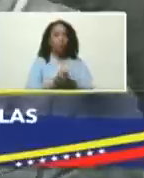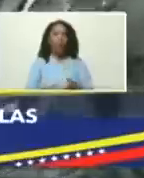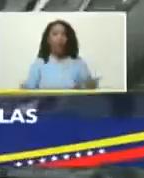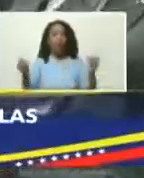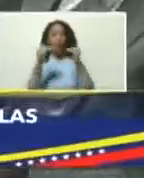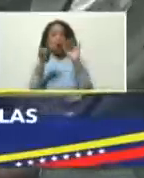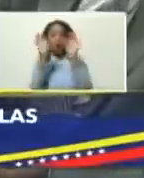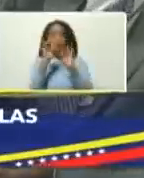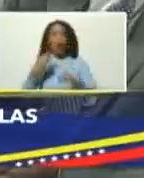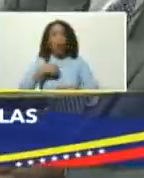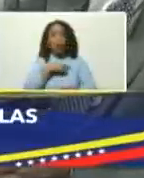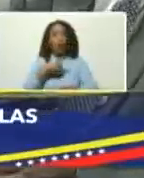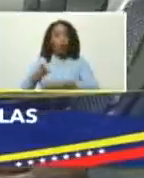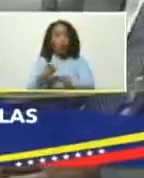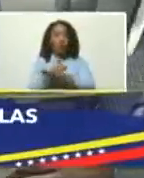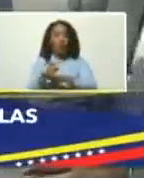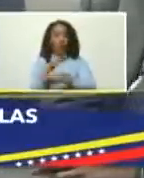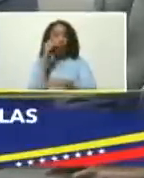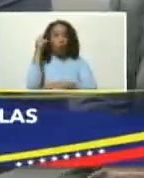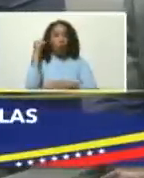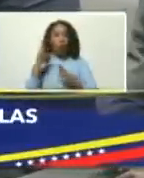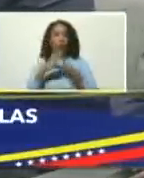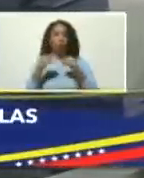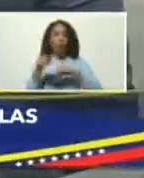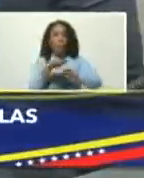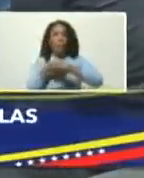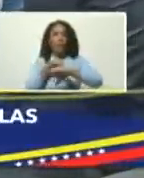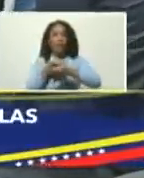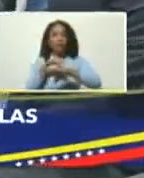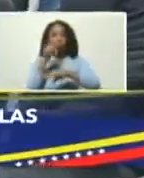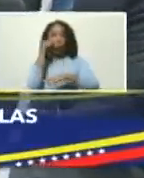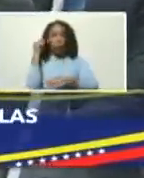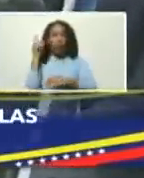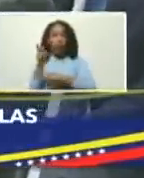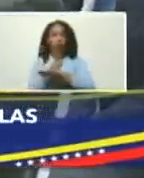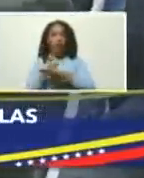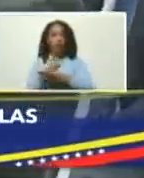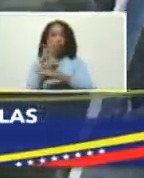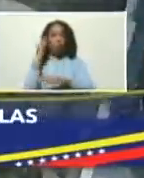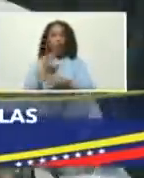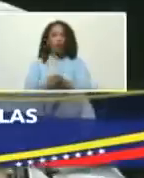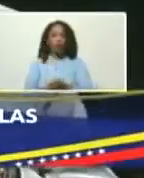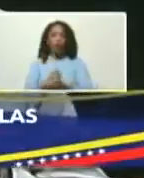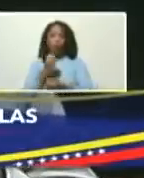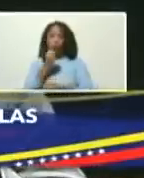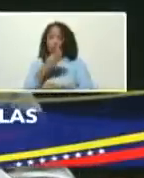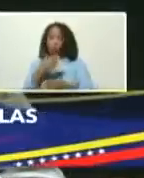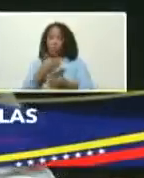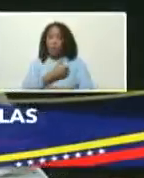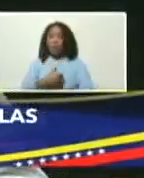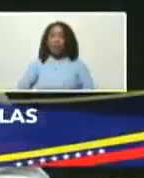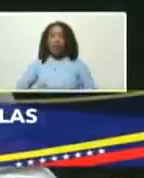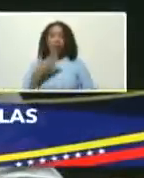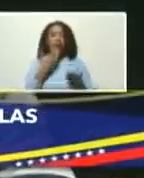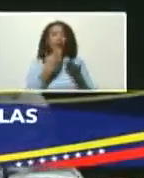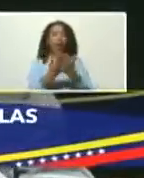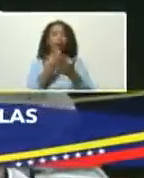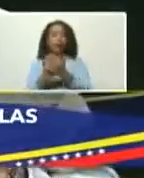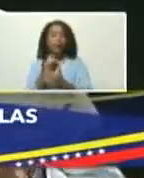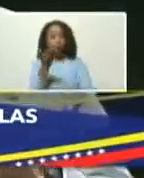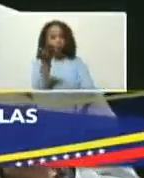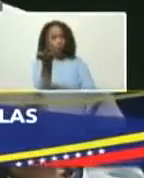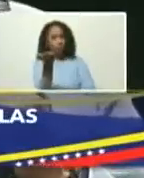todos nuestros gobernadores todos los ministros y ministras del gobierno bolivariano bueno presidente agradecerle a usted